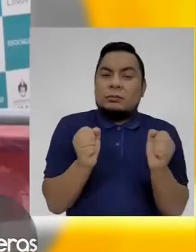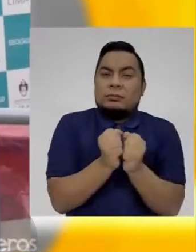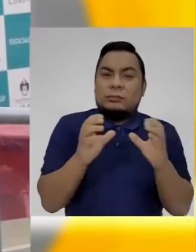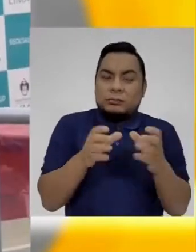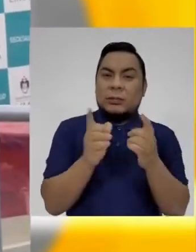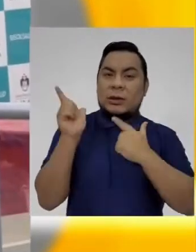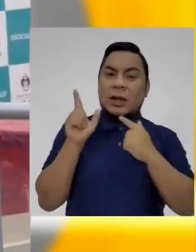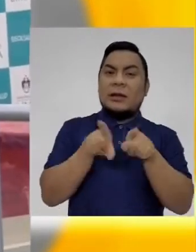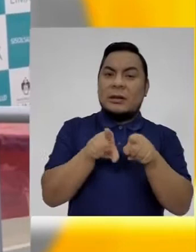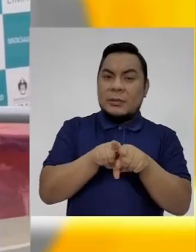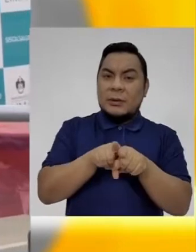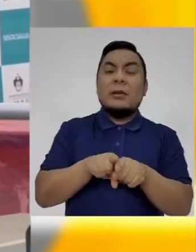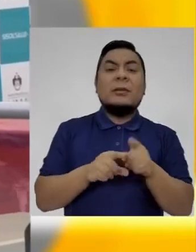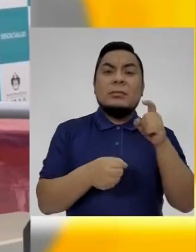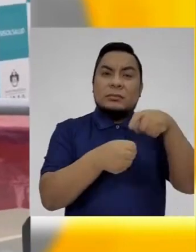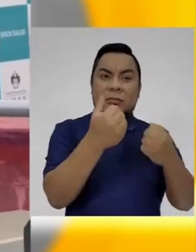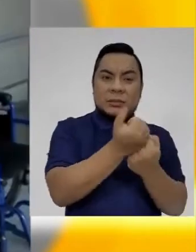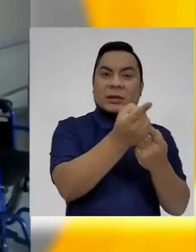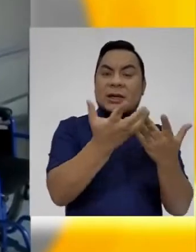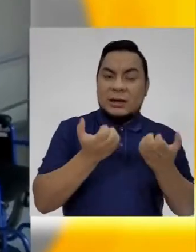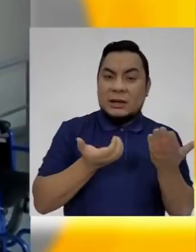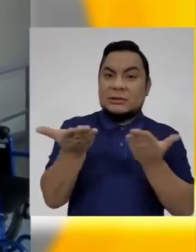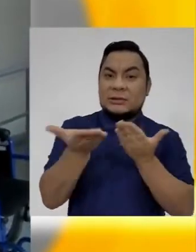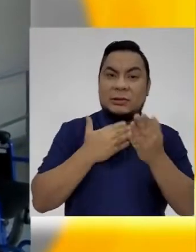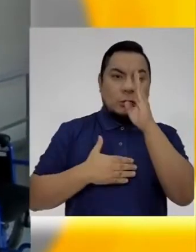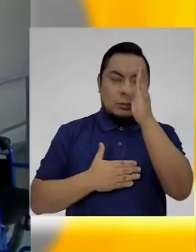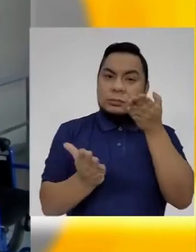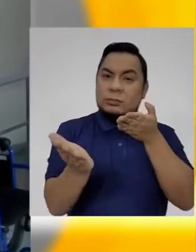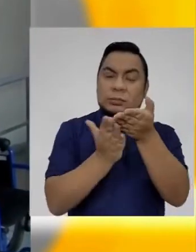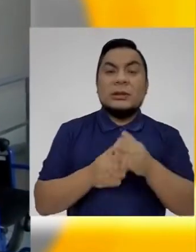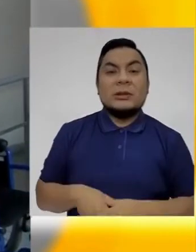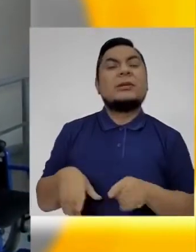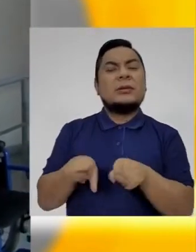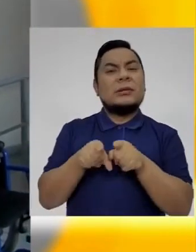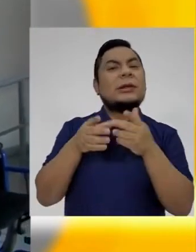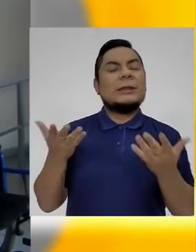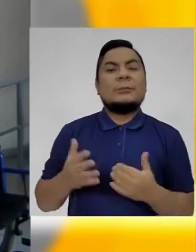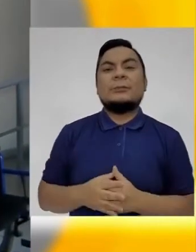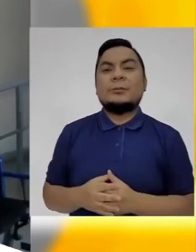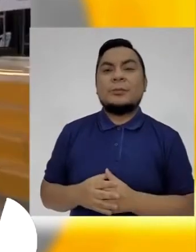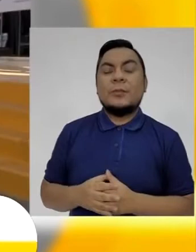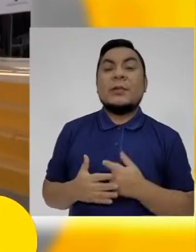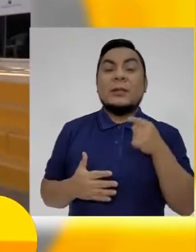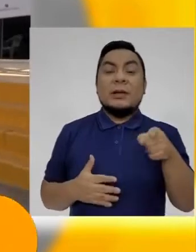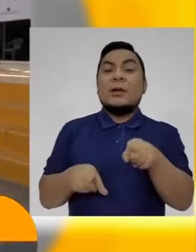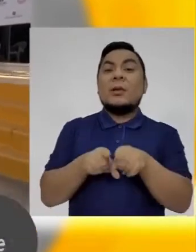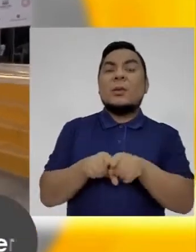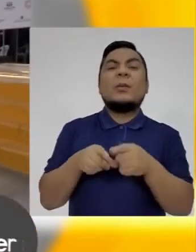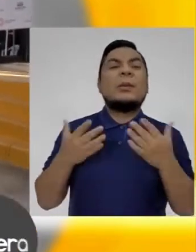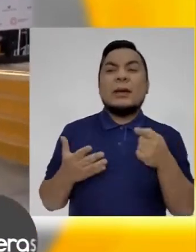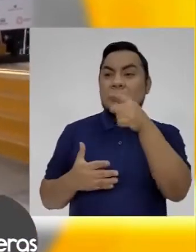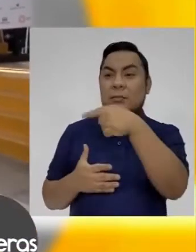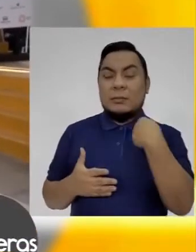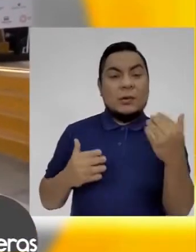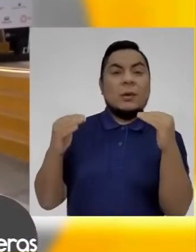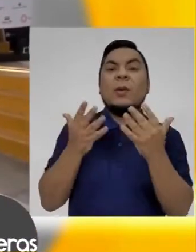armadas también incluso, porque también tienen servicios de sanidad. sin embargo, el común es